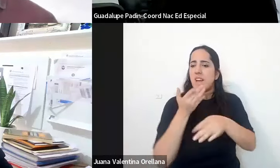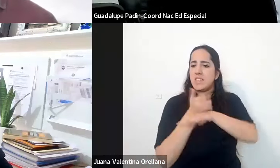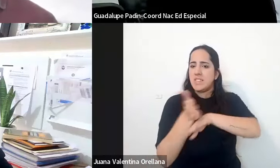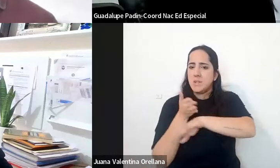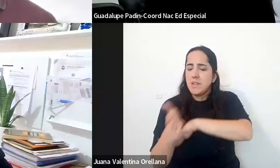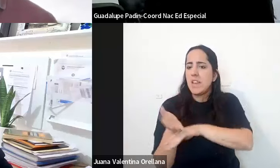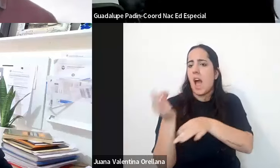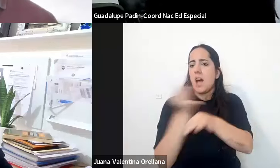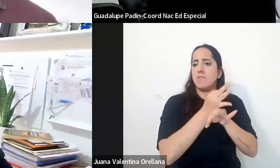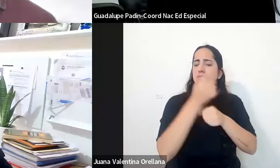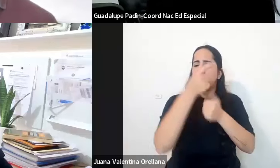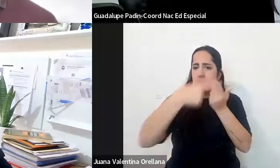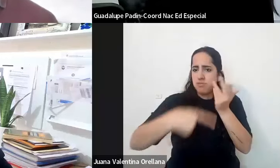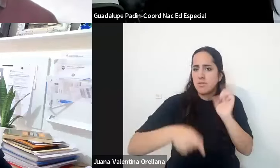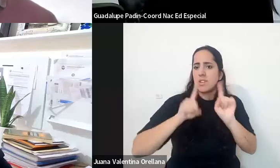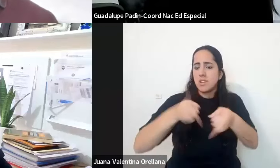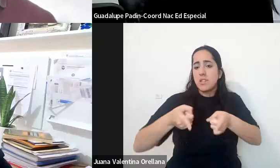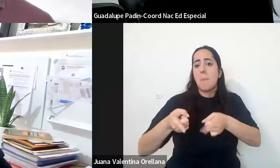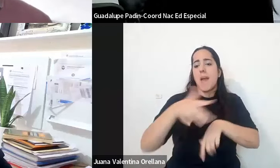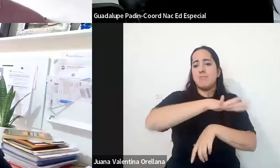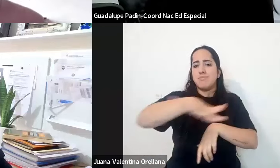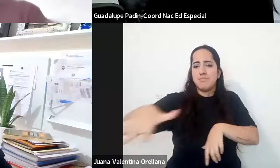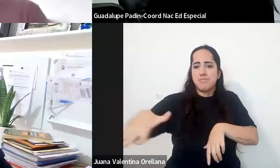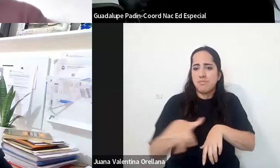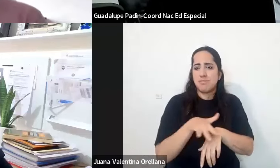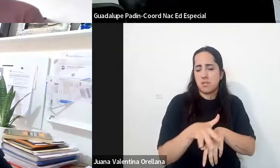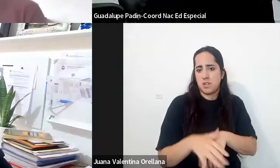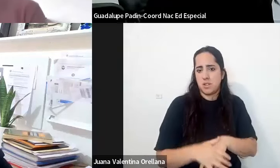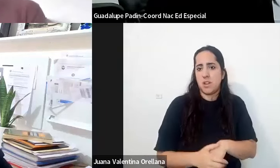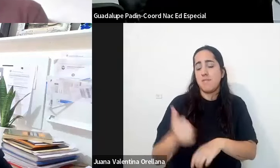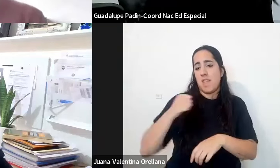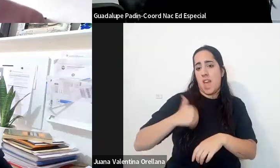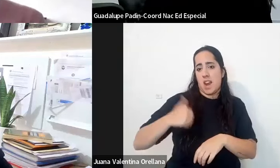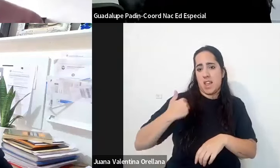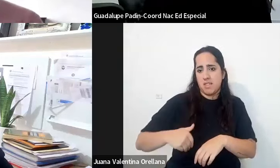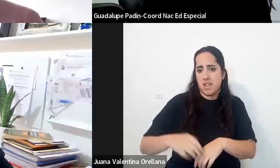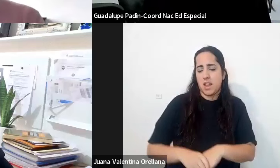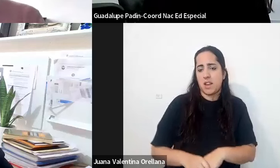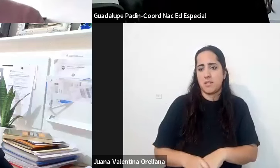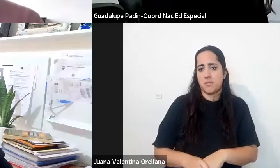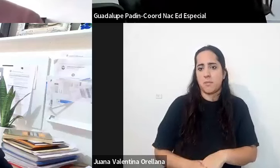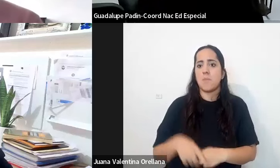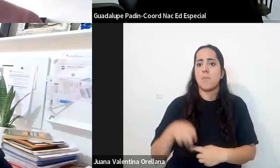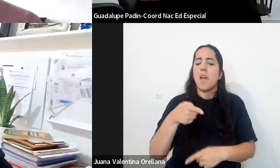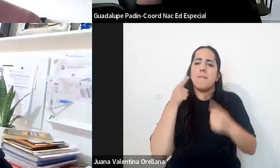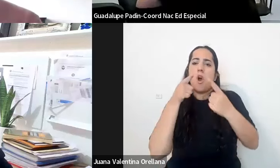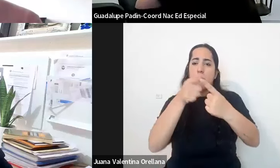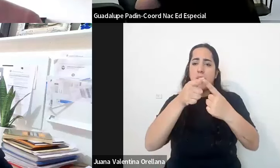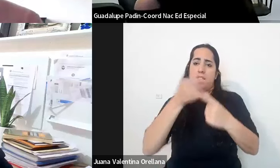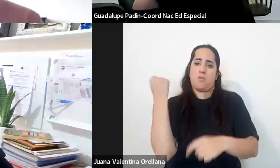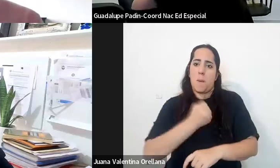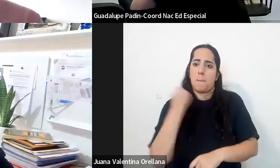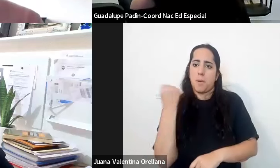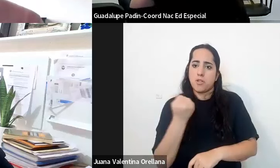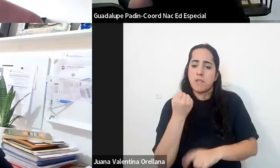en las distintas realidades que tienen los territorios de la Argentina entiendo que este desafío se comparte también